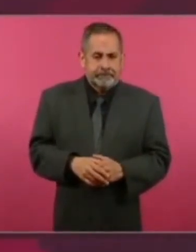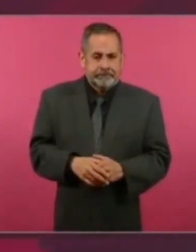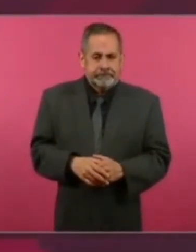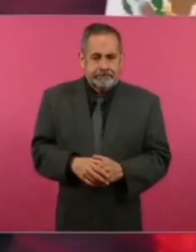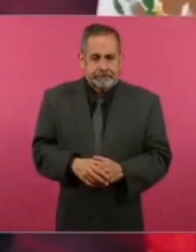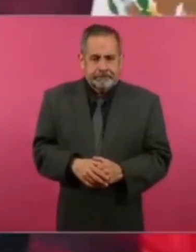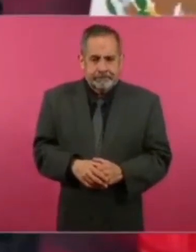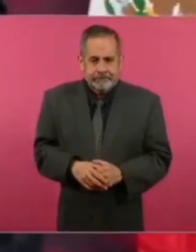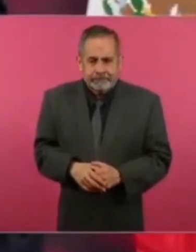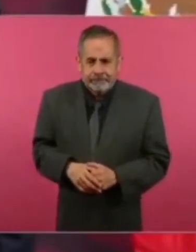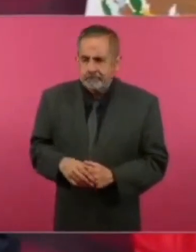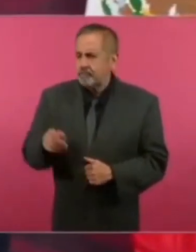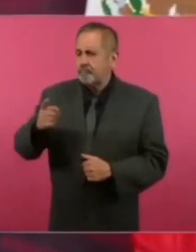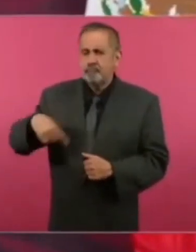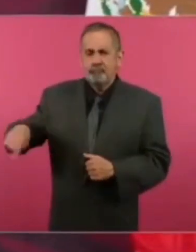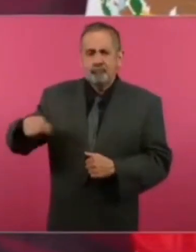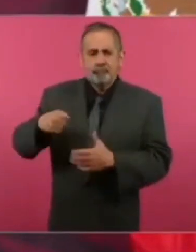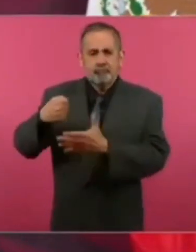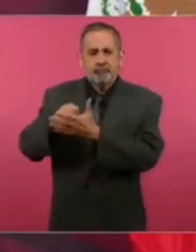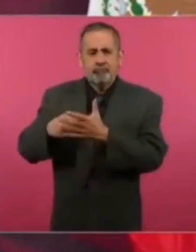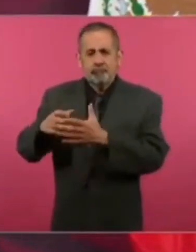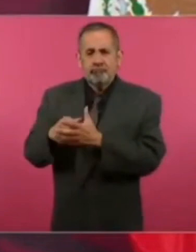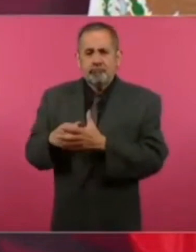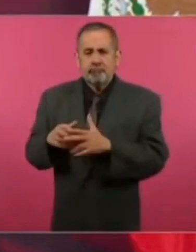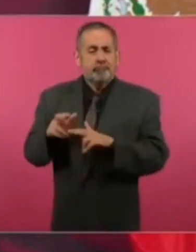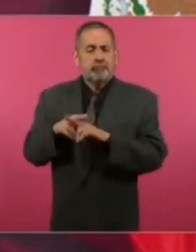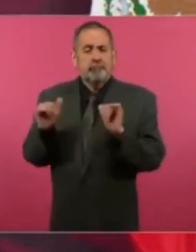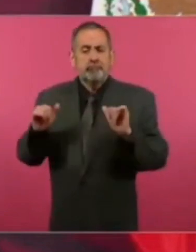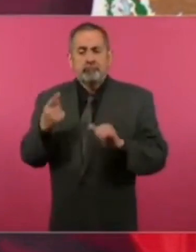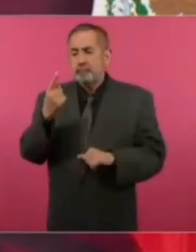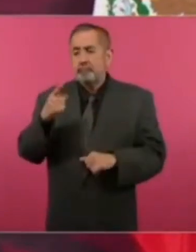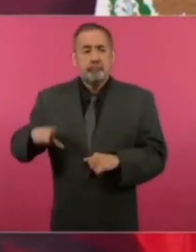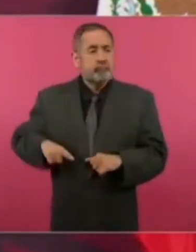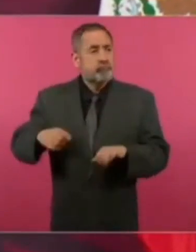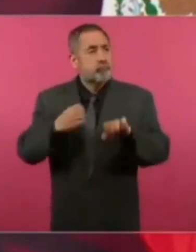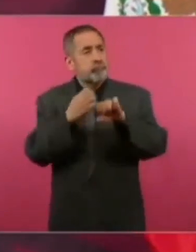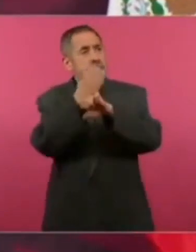tenía nuestro movimiento ni un solo gobierno estatal.